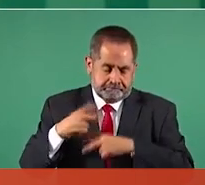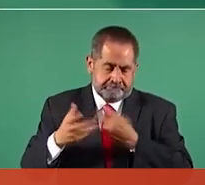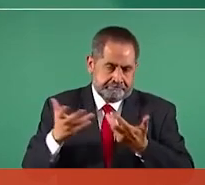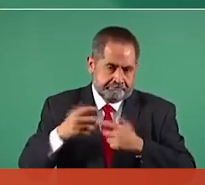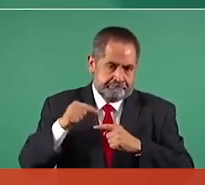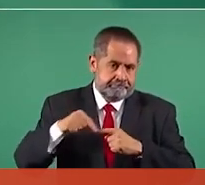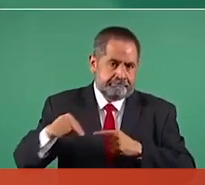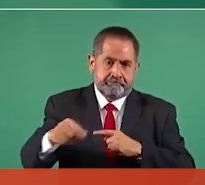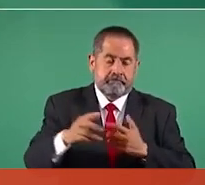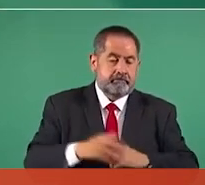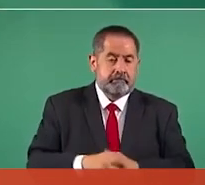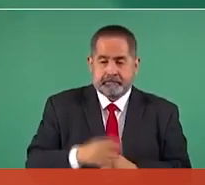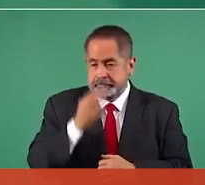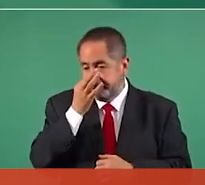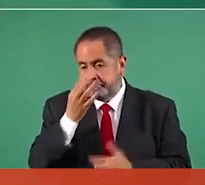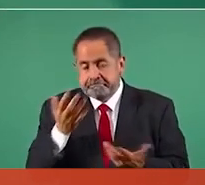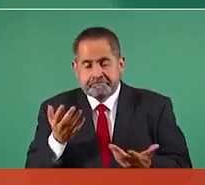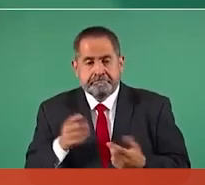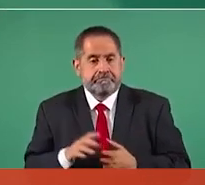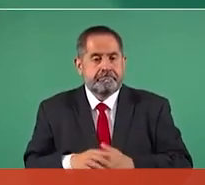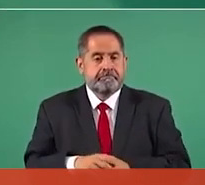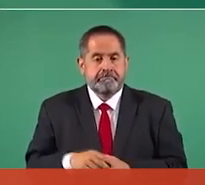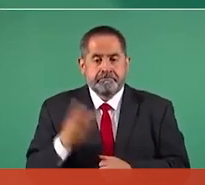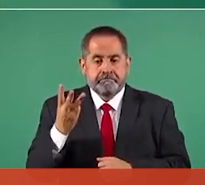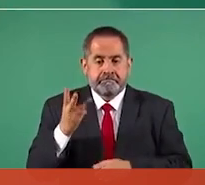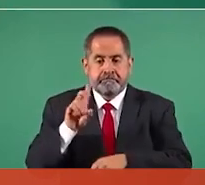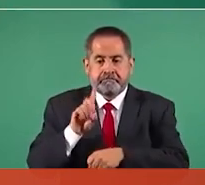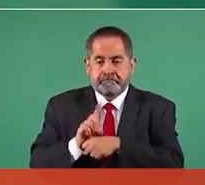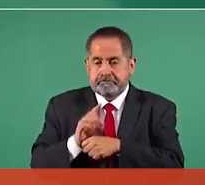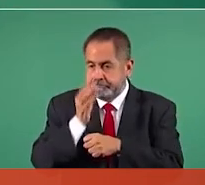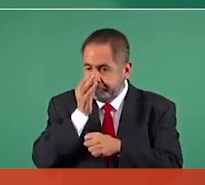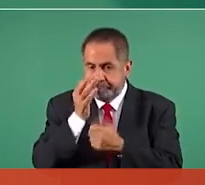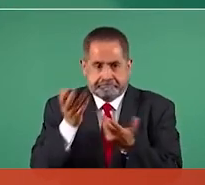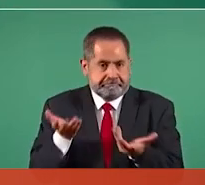porque nada más tengo tres días